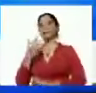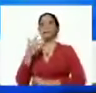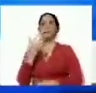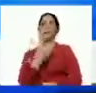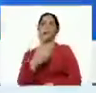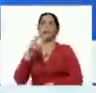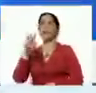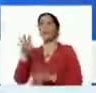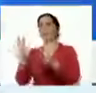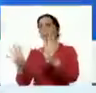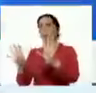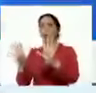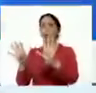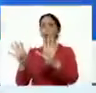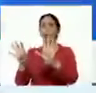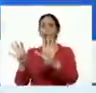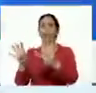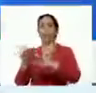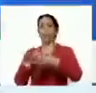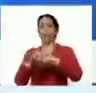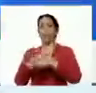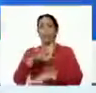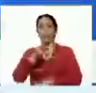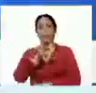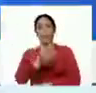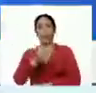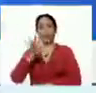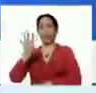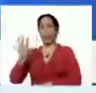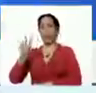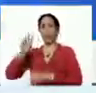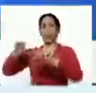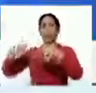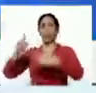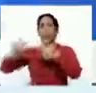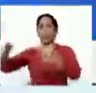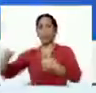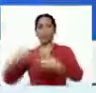39, perdón, 34 nuevos casos.